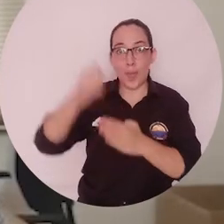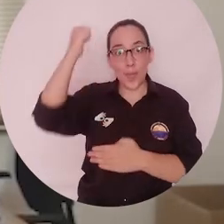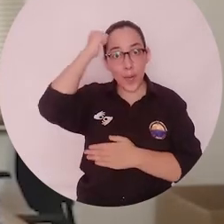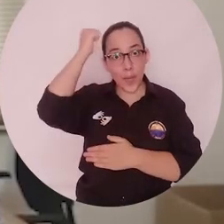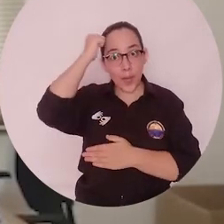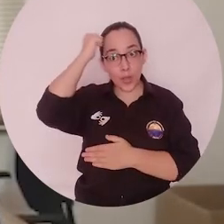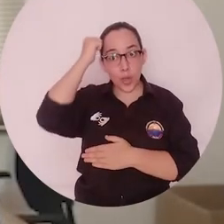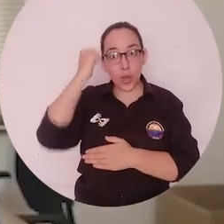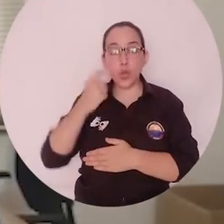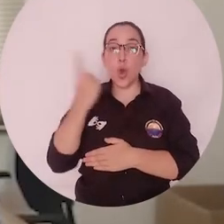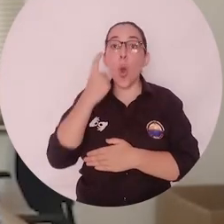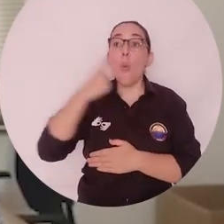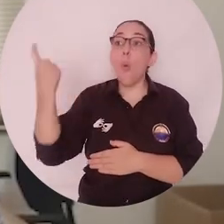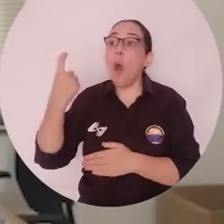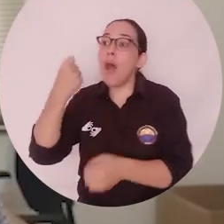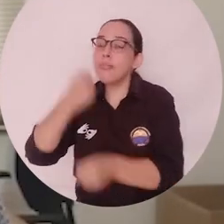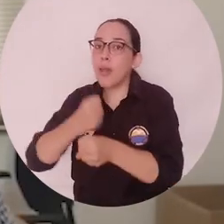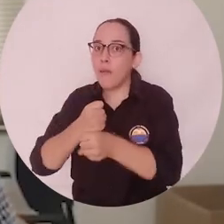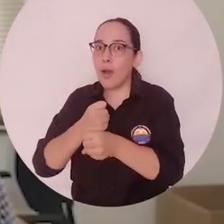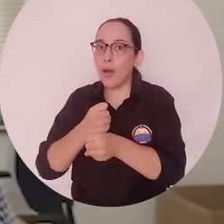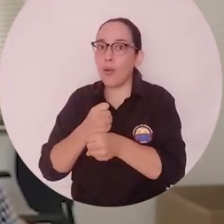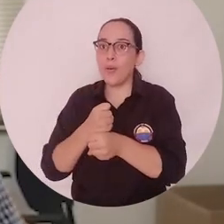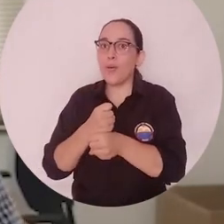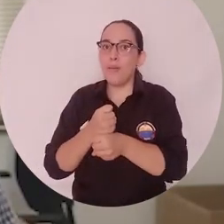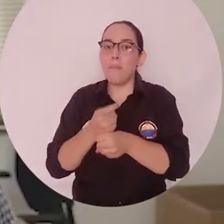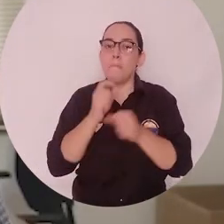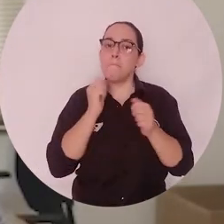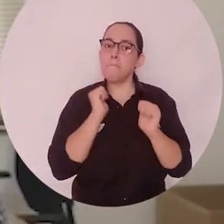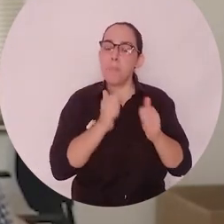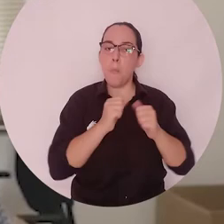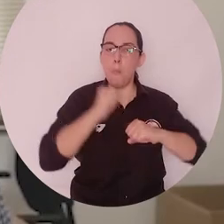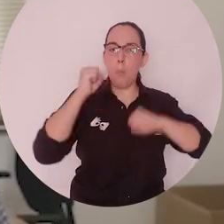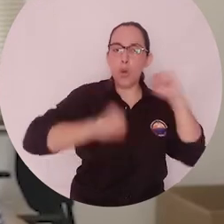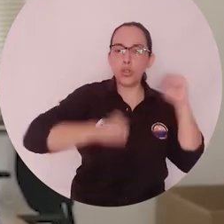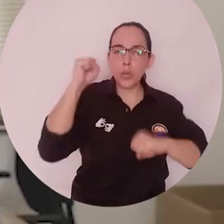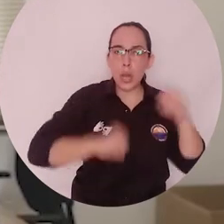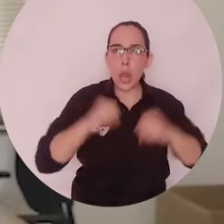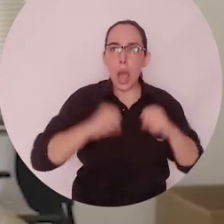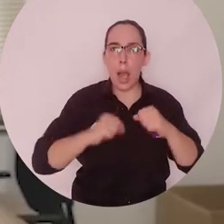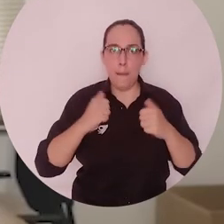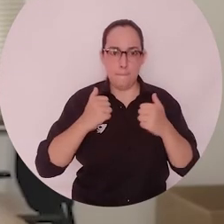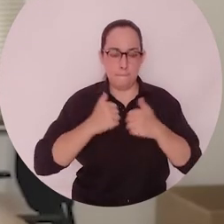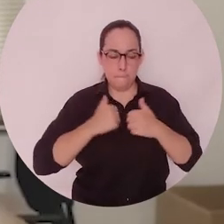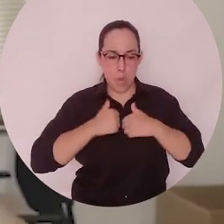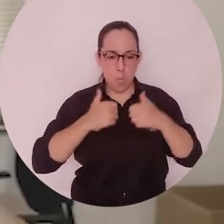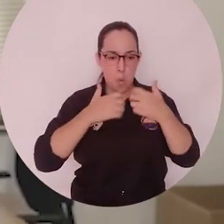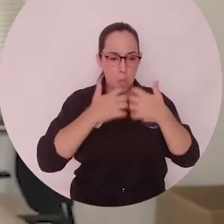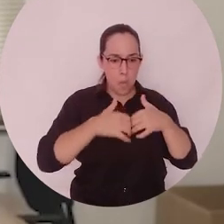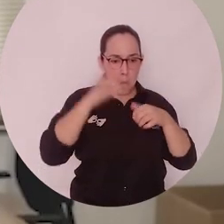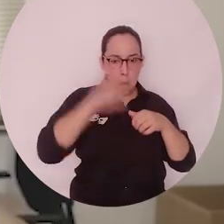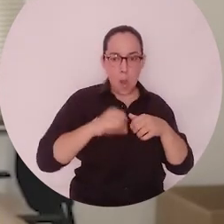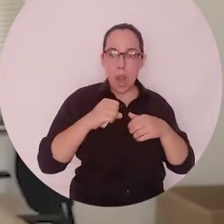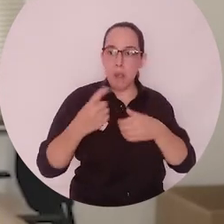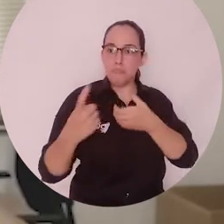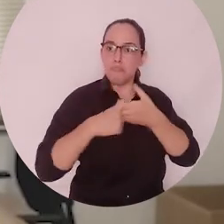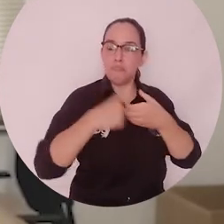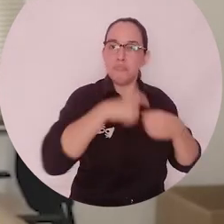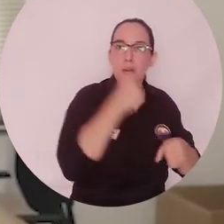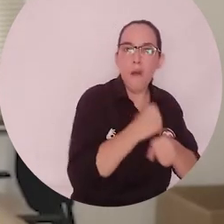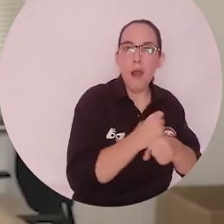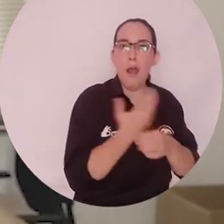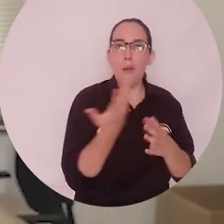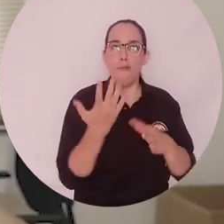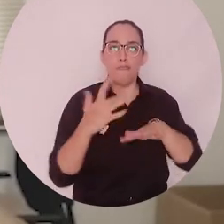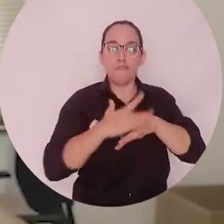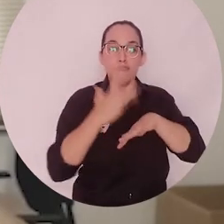empleo, sino en la medida de las posibilidades, ser agentes generadores de empleo. Emprendimientos les va a permitir